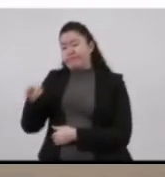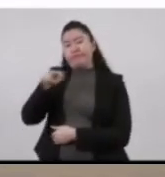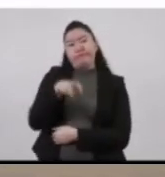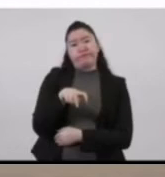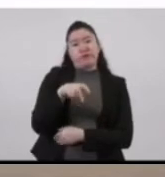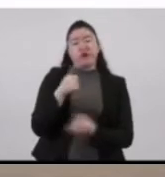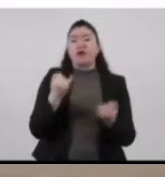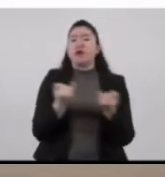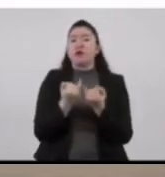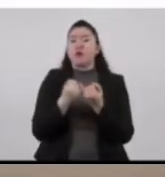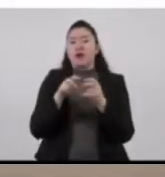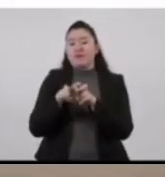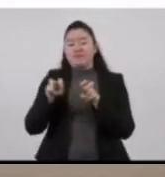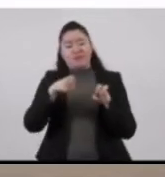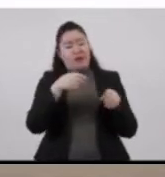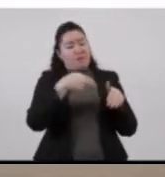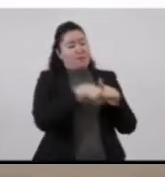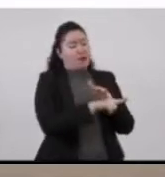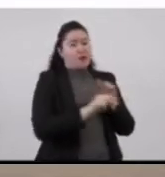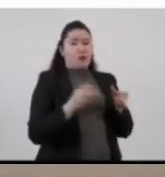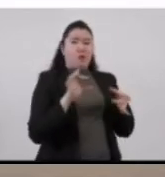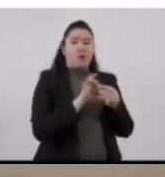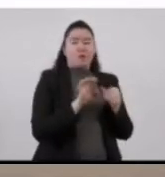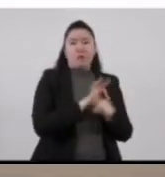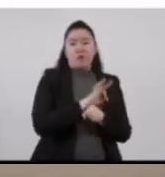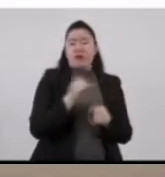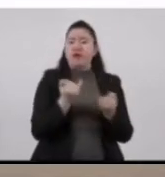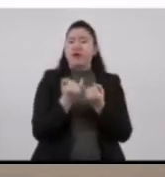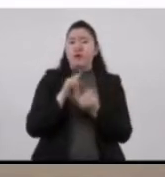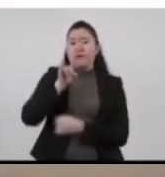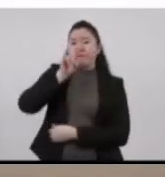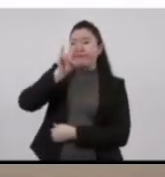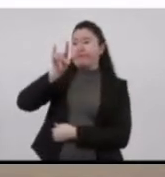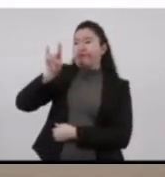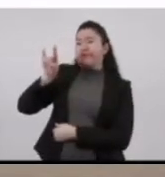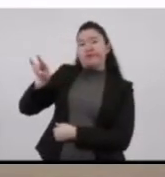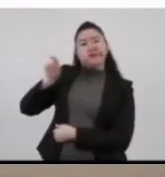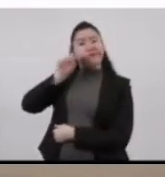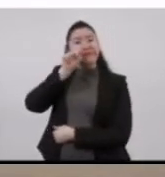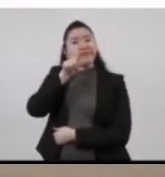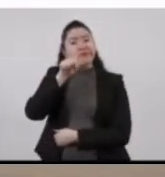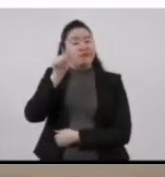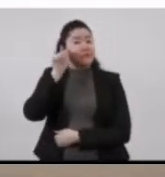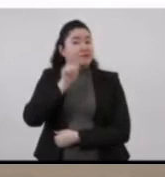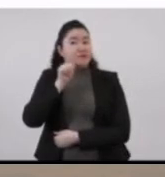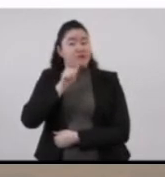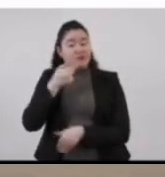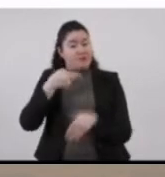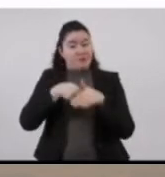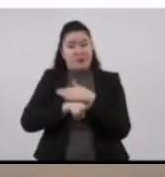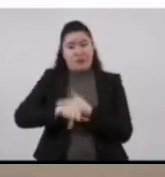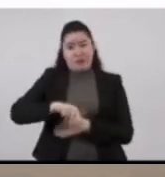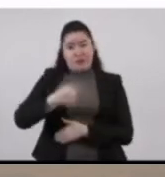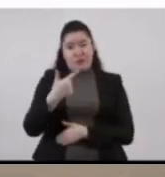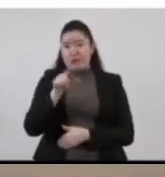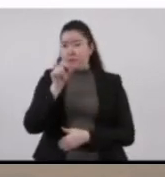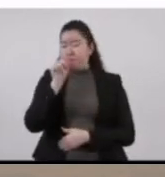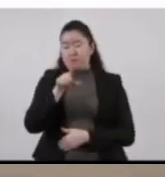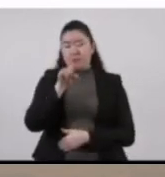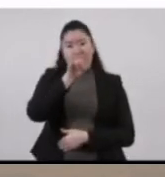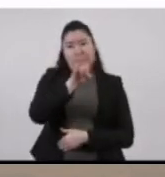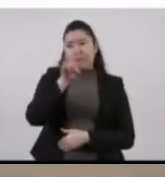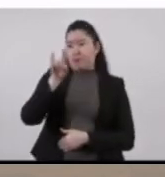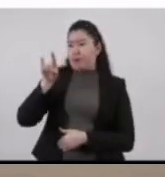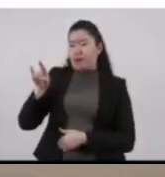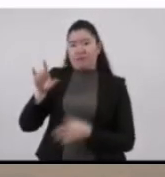en todas las estaciones, que evidentemente es la misma señalización que normalmente tenemos en la línea 12 del